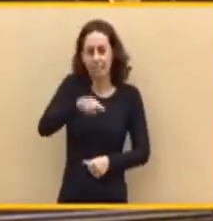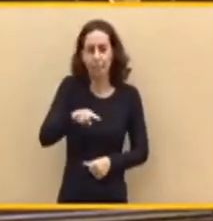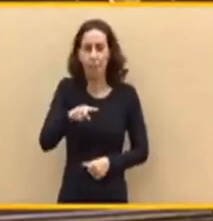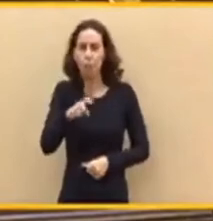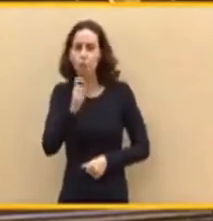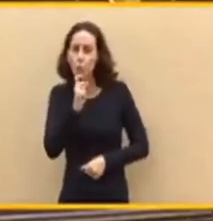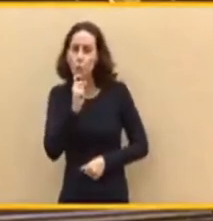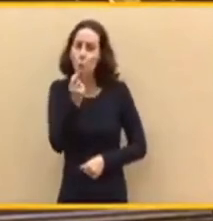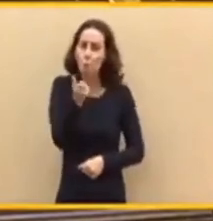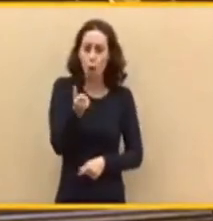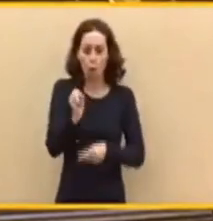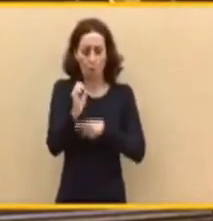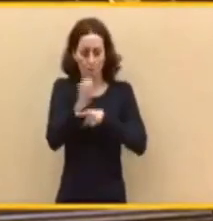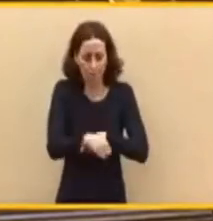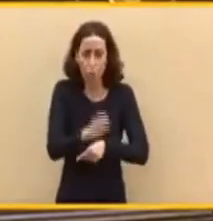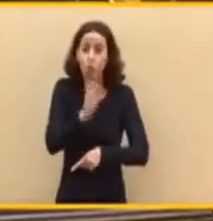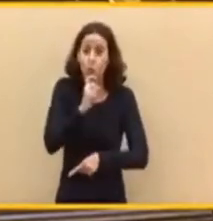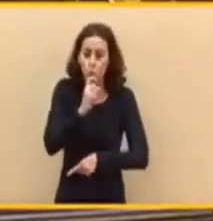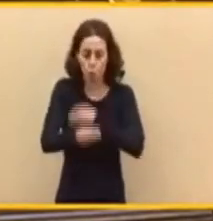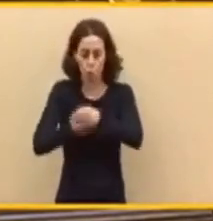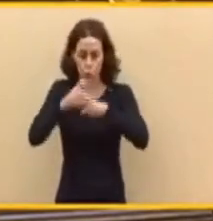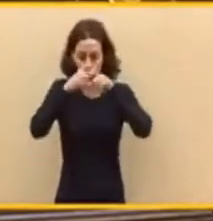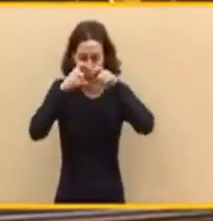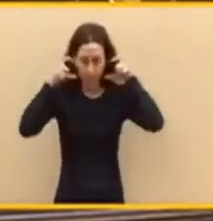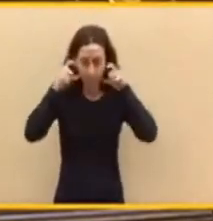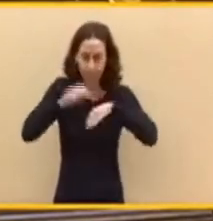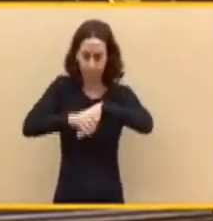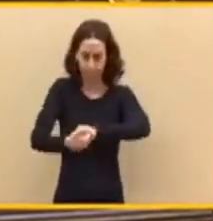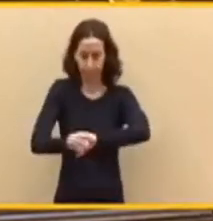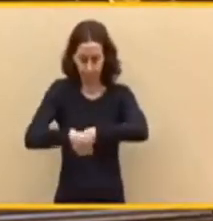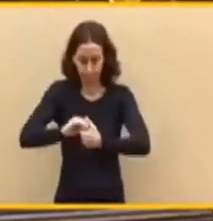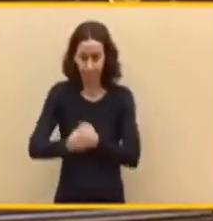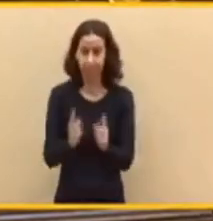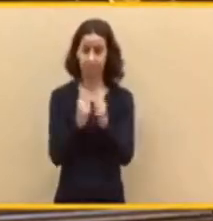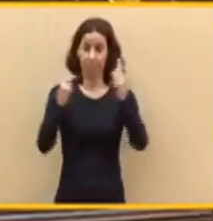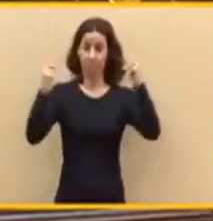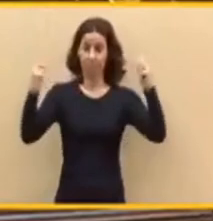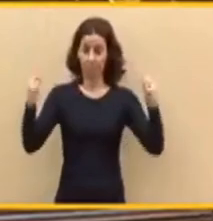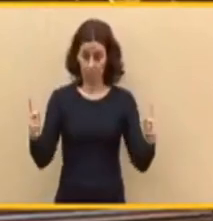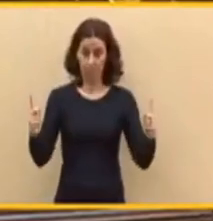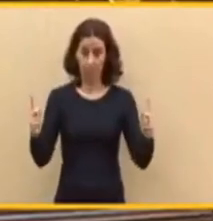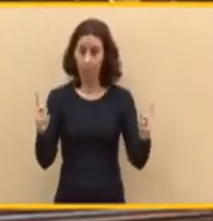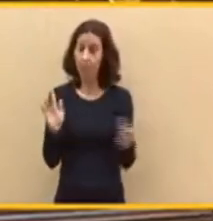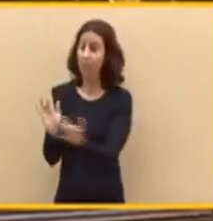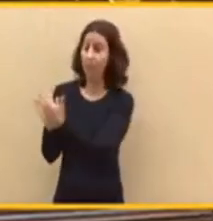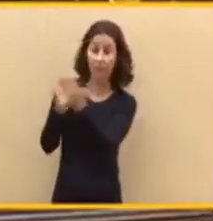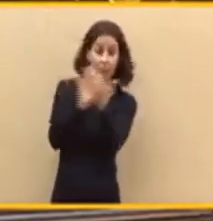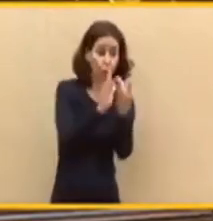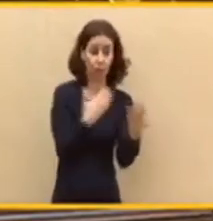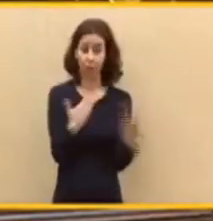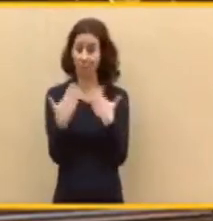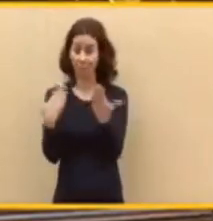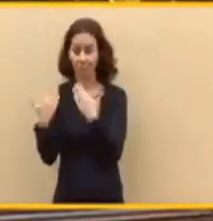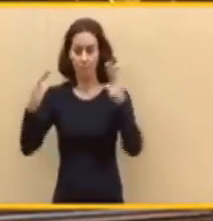El uso de la mascarilla, la higiene de manos, mantener la distancia de seguridad, menos relaciones personales, menos movilidad,